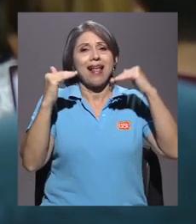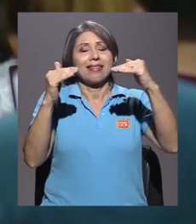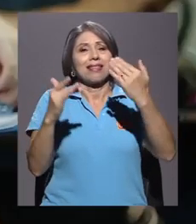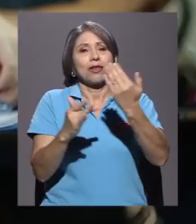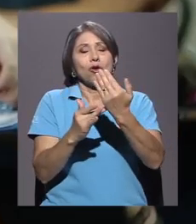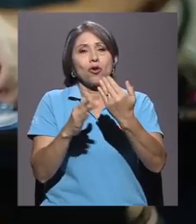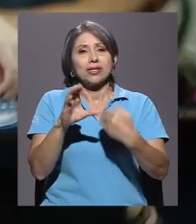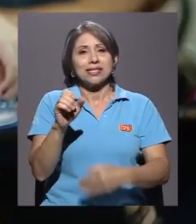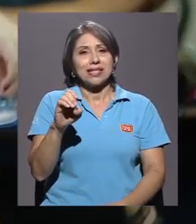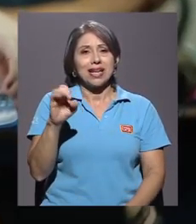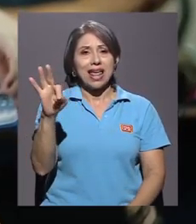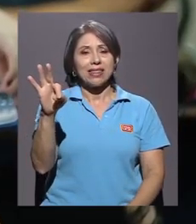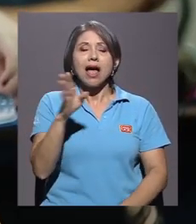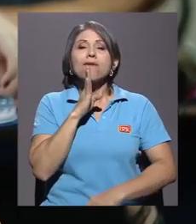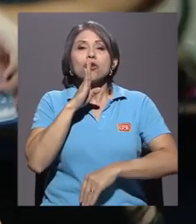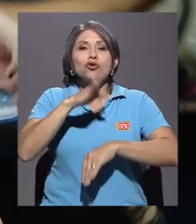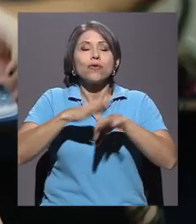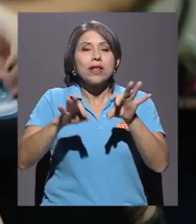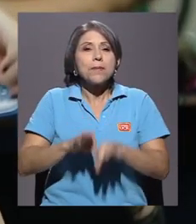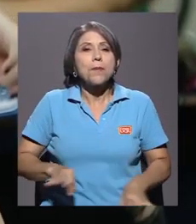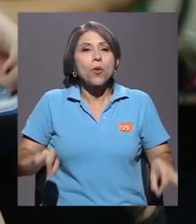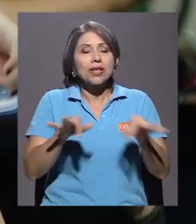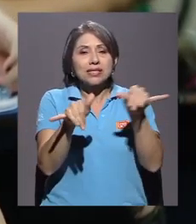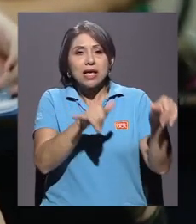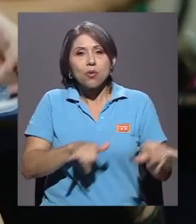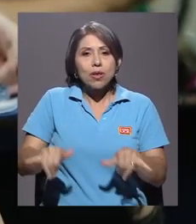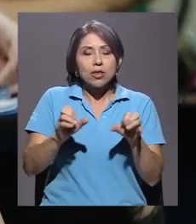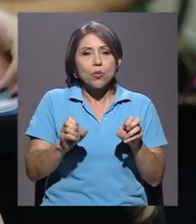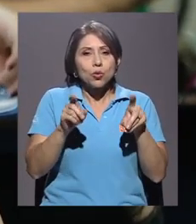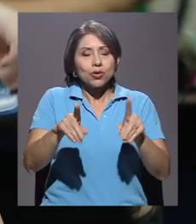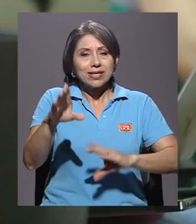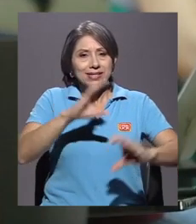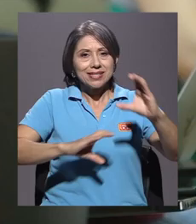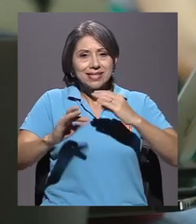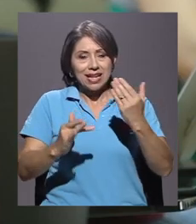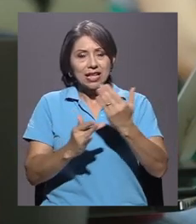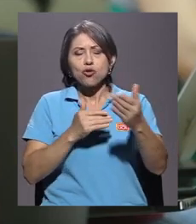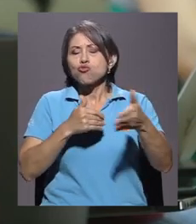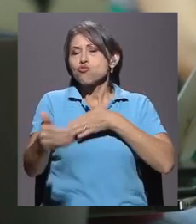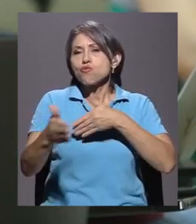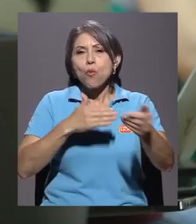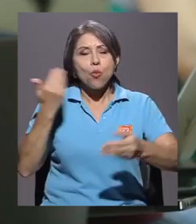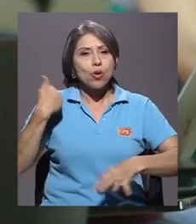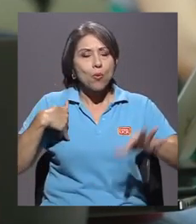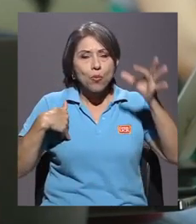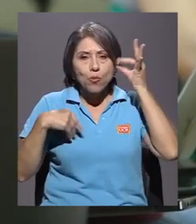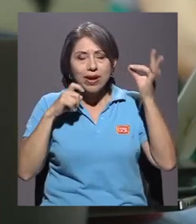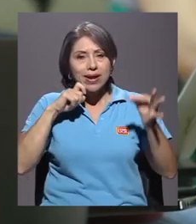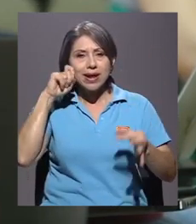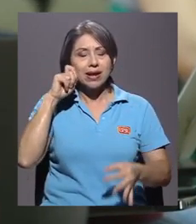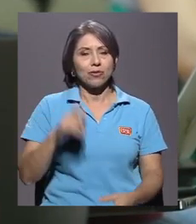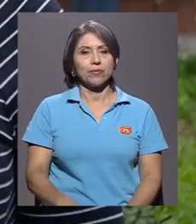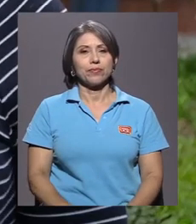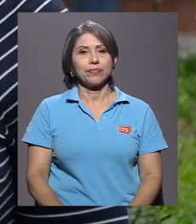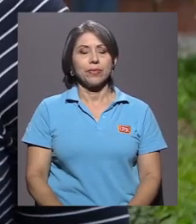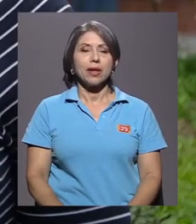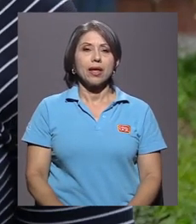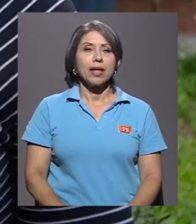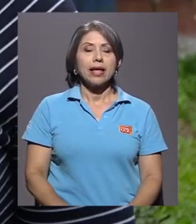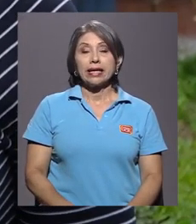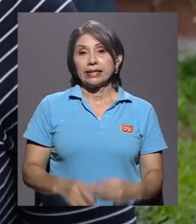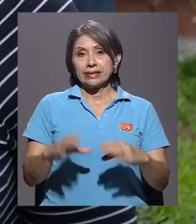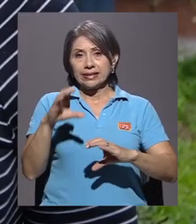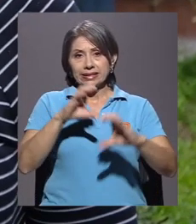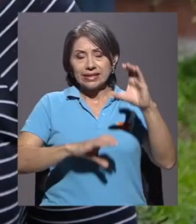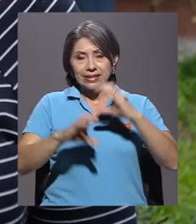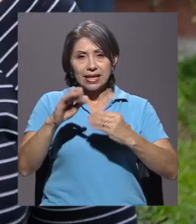de la igualdad en oportunidades en la ciencia y la tecnología, independientemente del género. La ciencia y